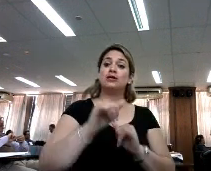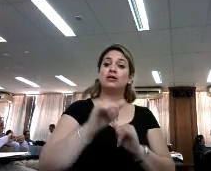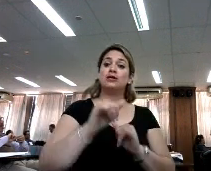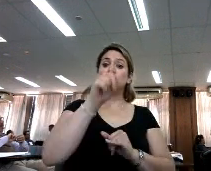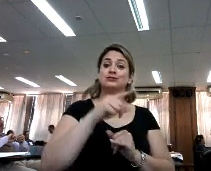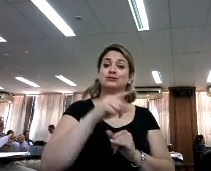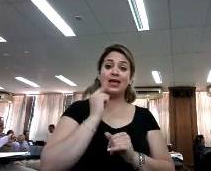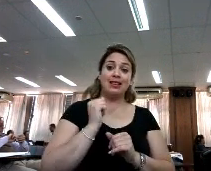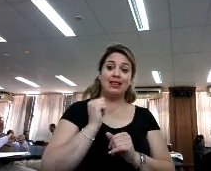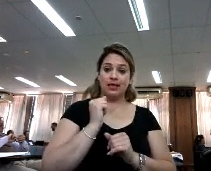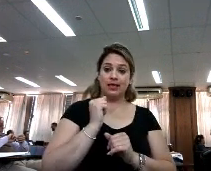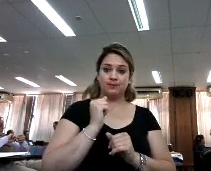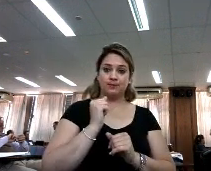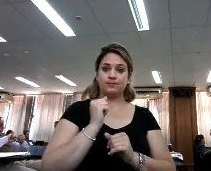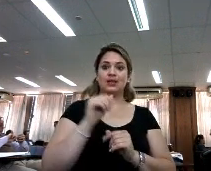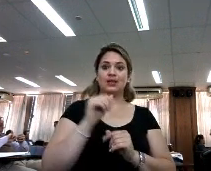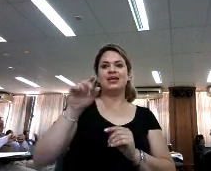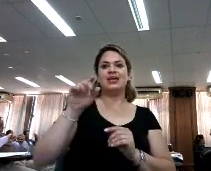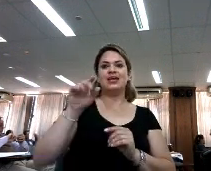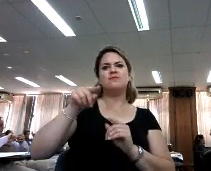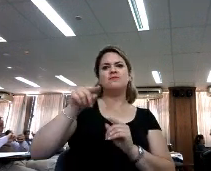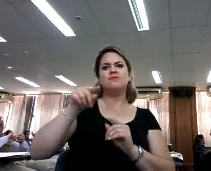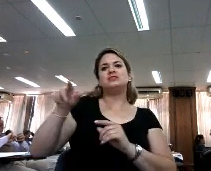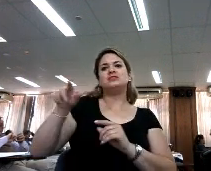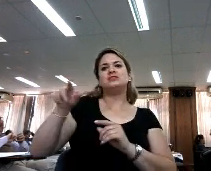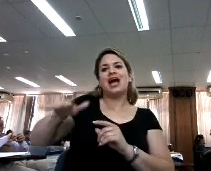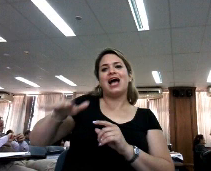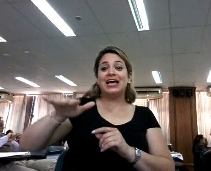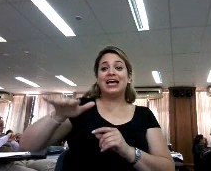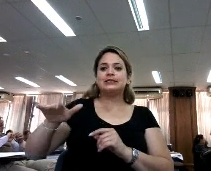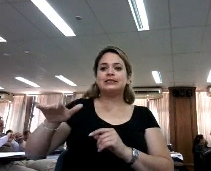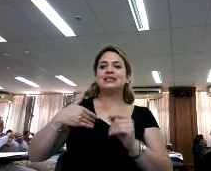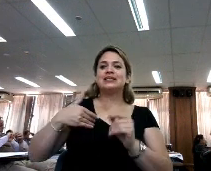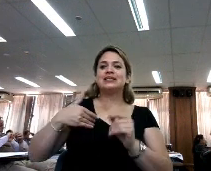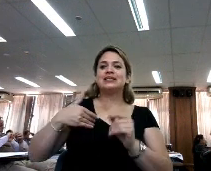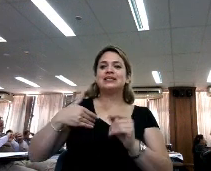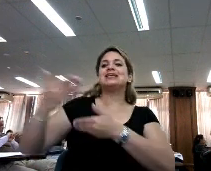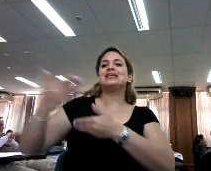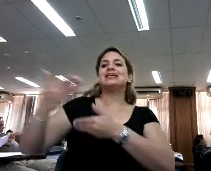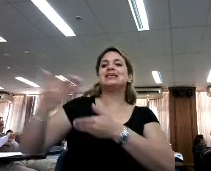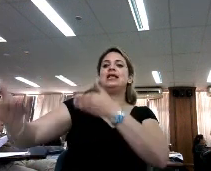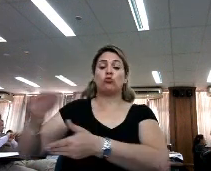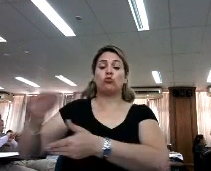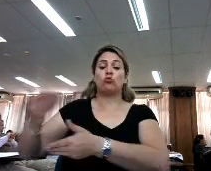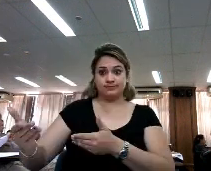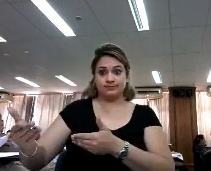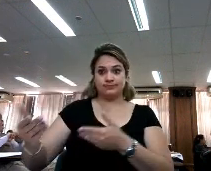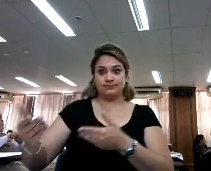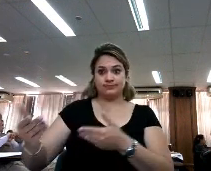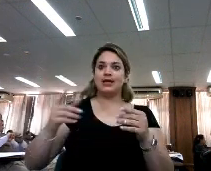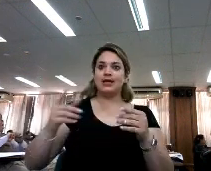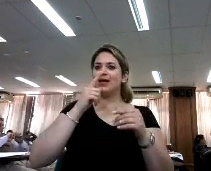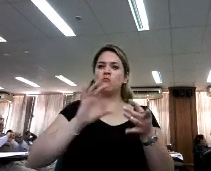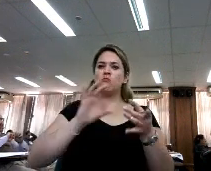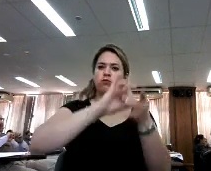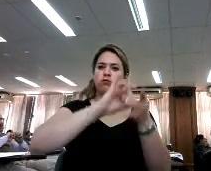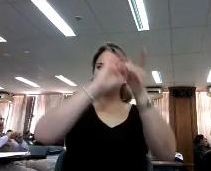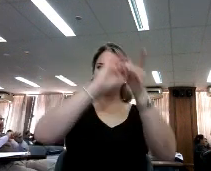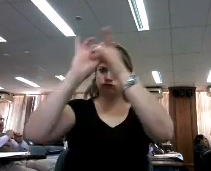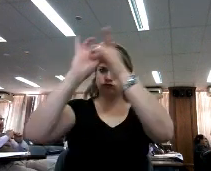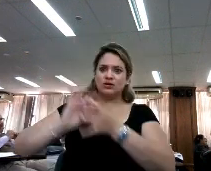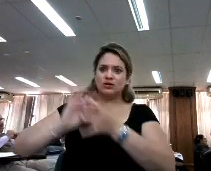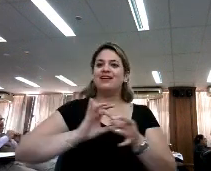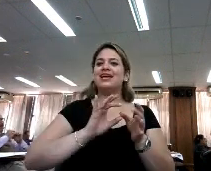estas son todas las áreas en las cuales se interactuó. Fíjense que forma una red. Es muy